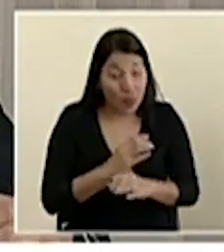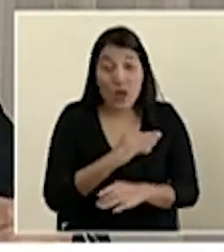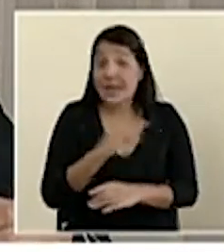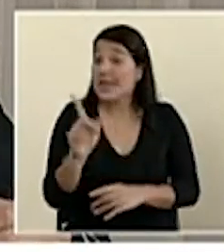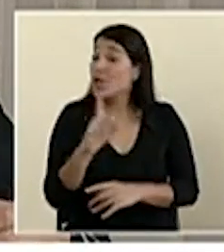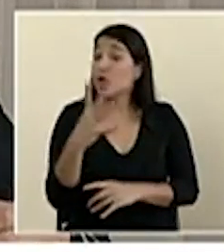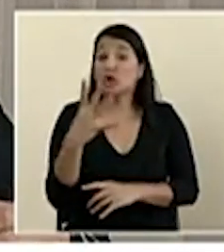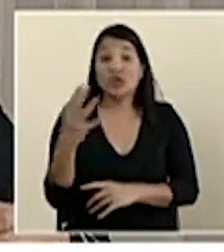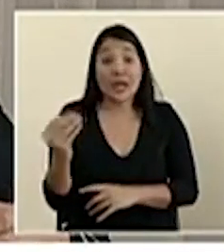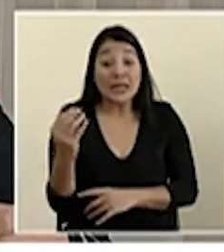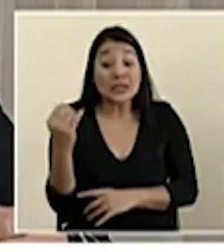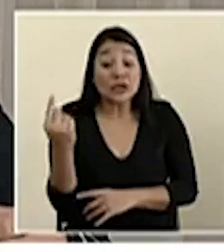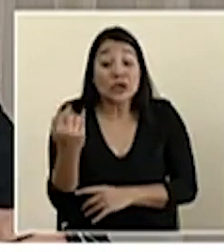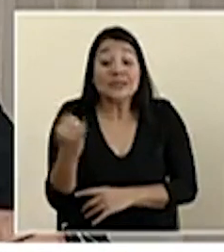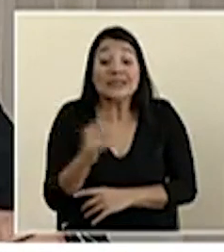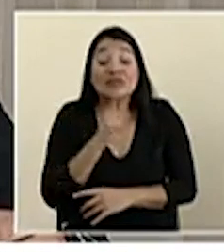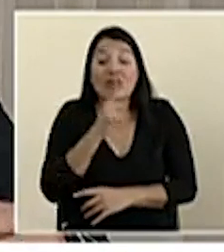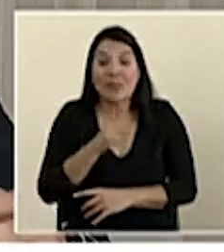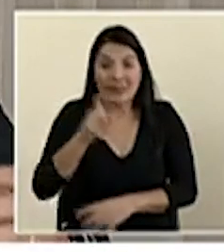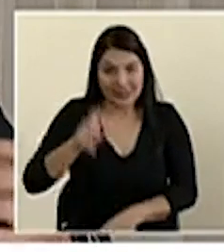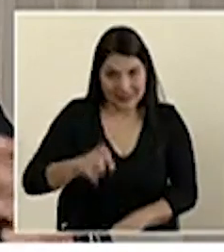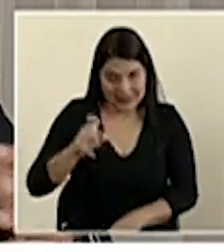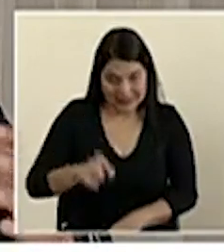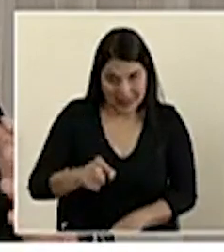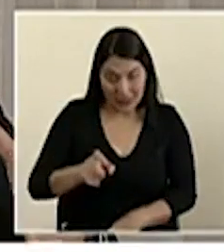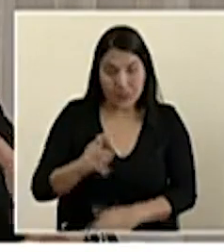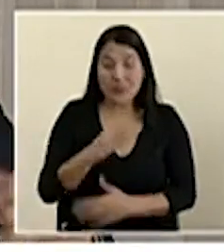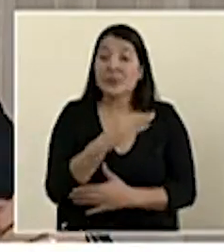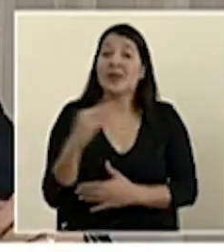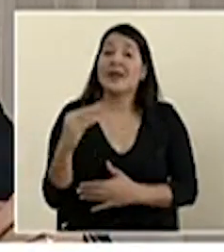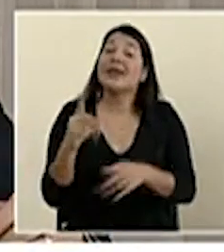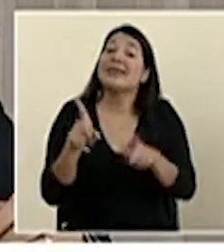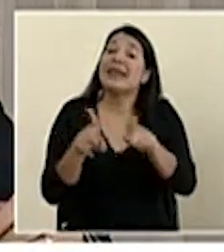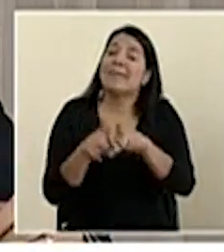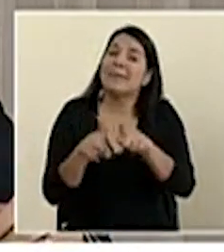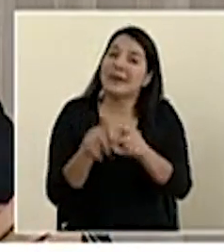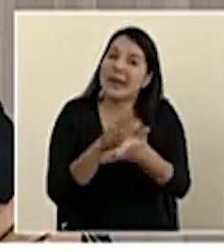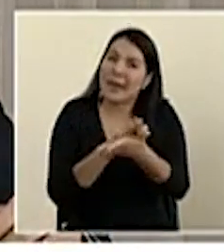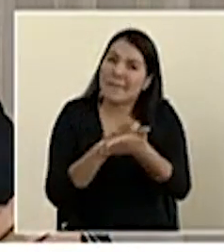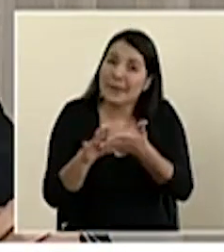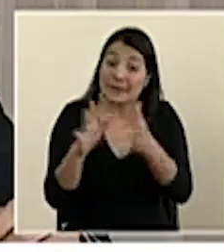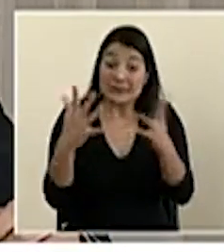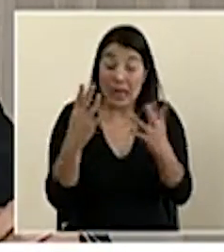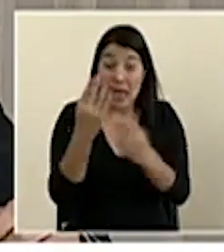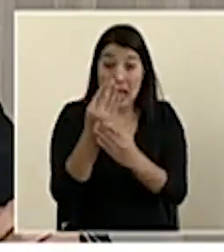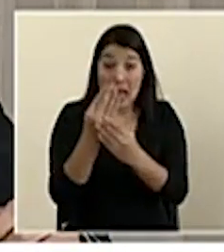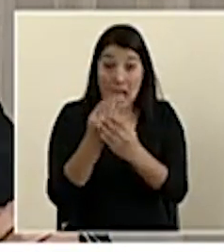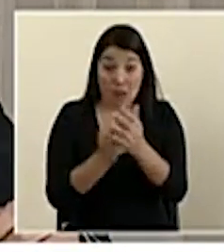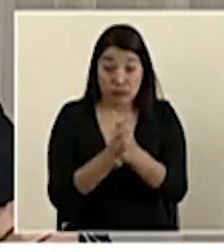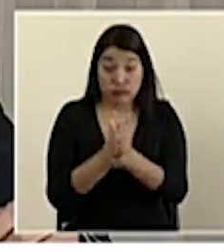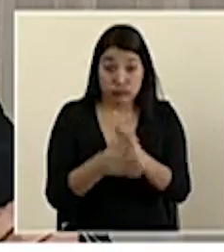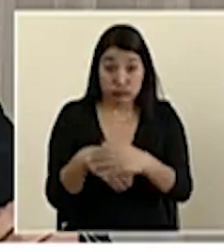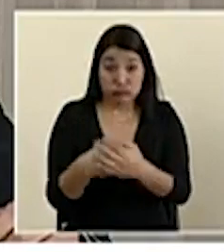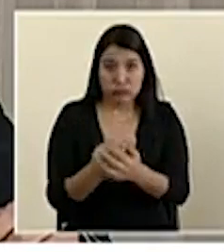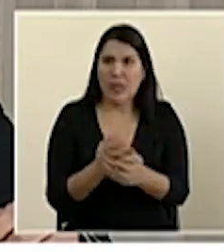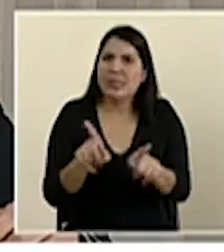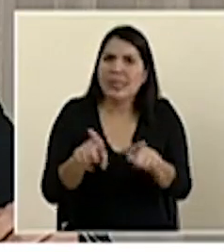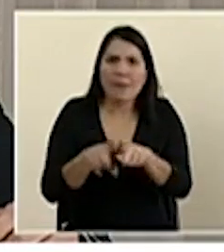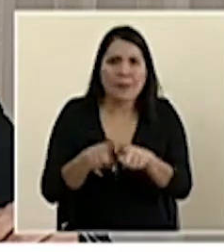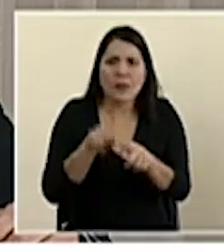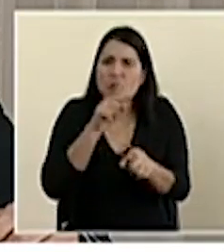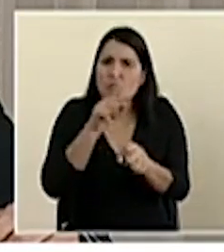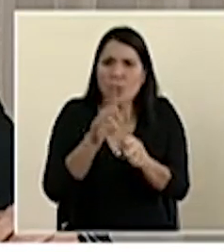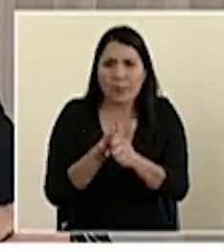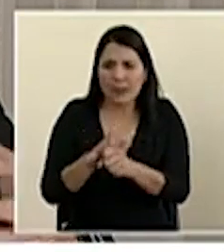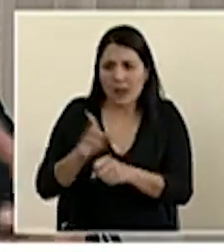que sea sumamente necesario, se hace sumamente esencial. Y el asunto también de la higiene de manos, incluso el cumplimiento de las órdenes sanitarias